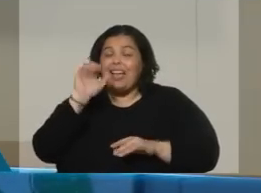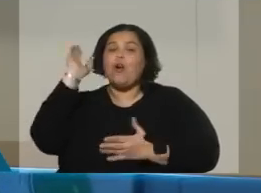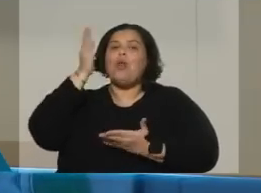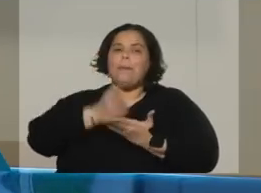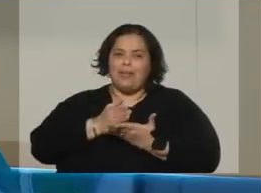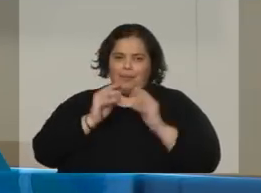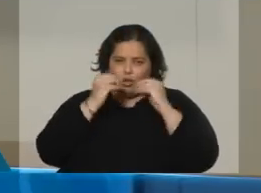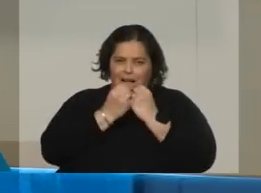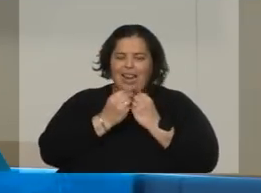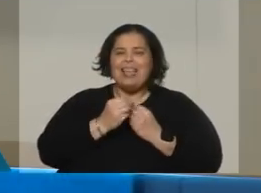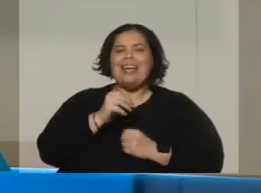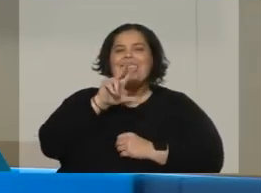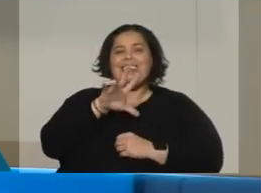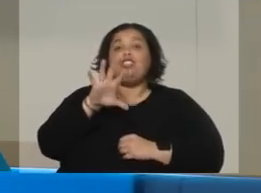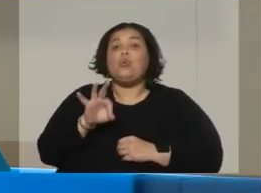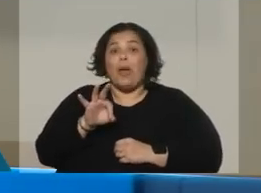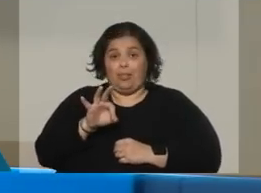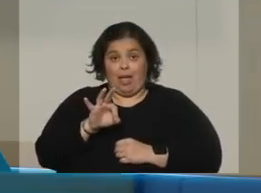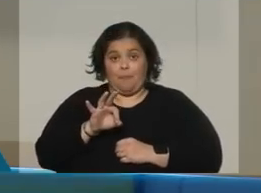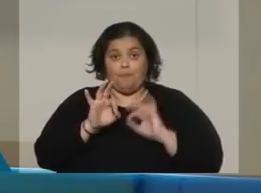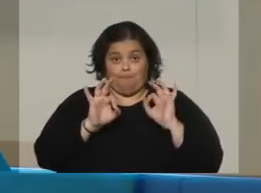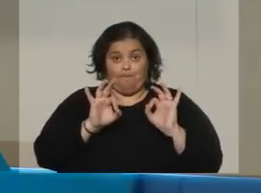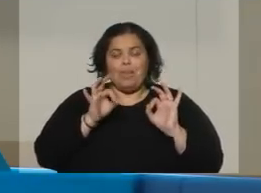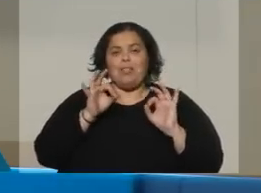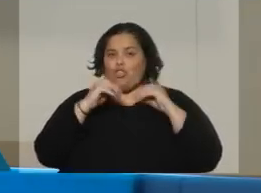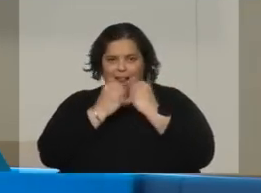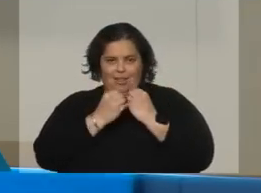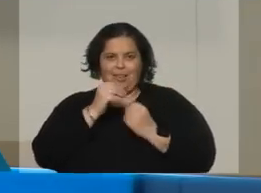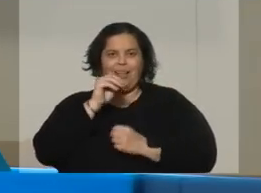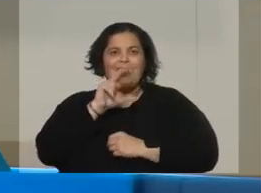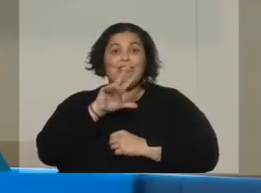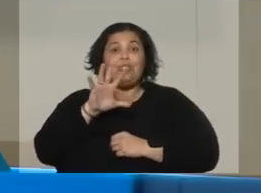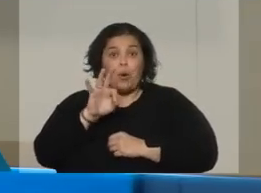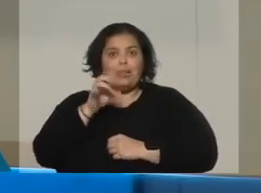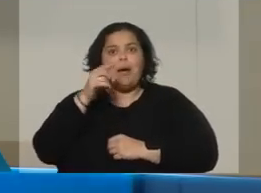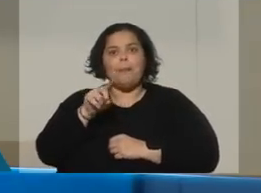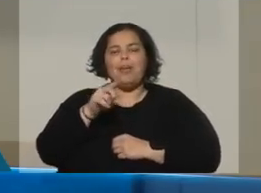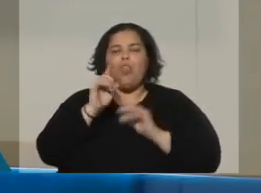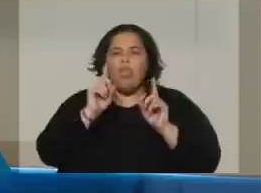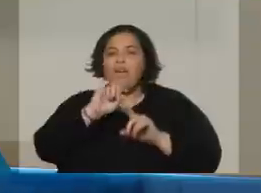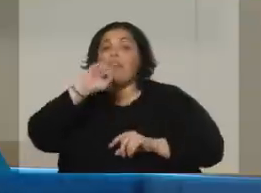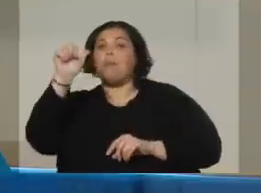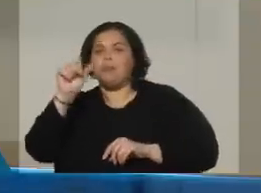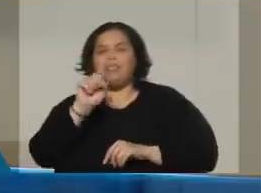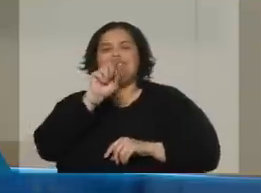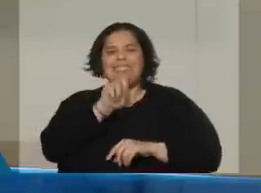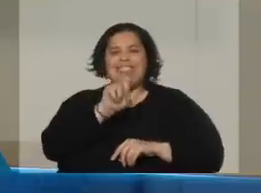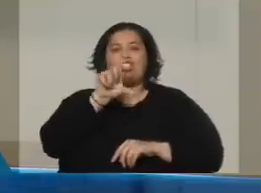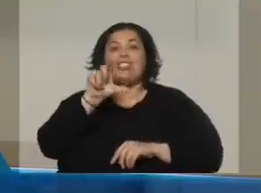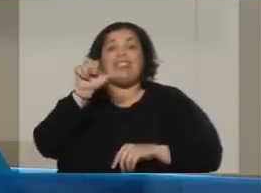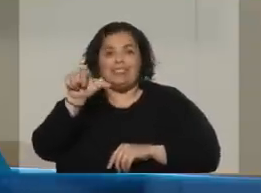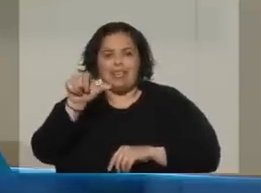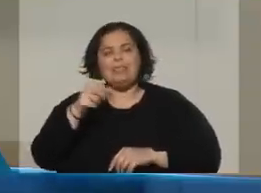después se gana con mayoría simple. Esto quiere decir, si no van todos los diputados, si hay diputados que se abstienen, si hay